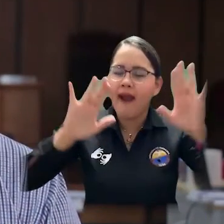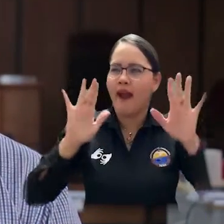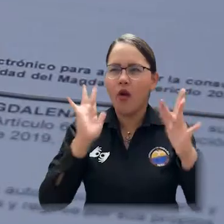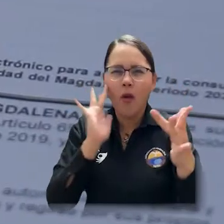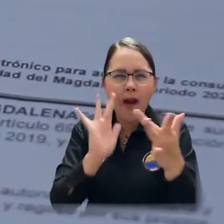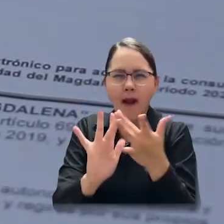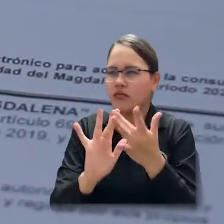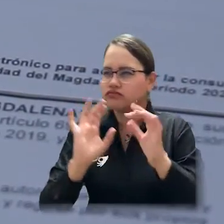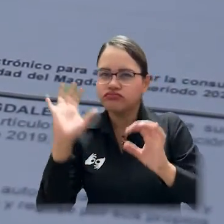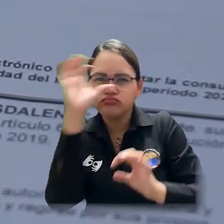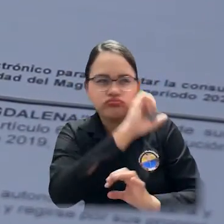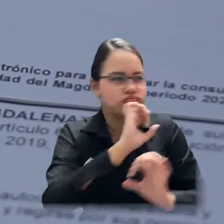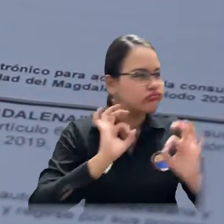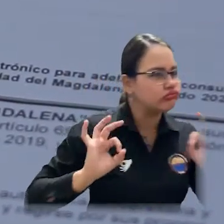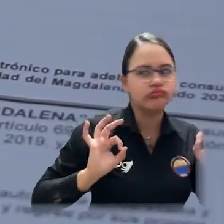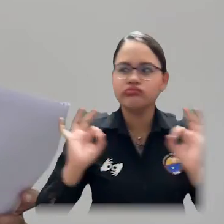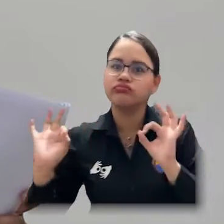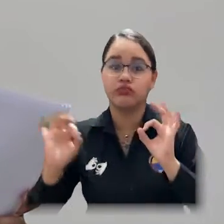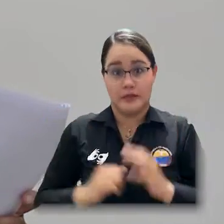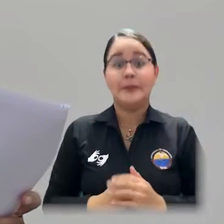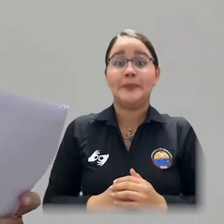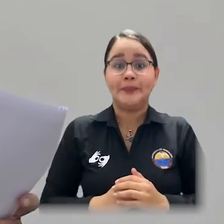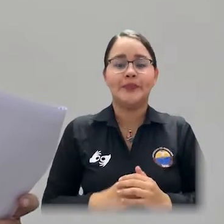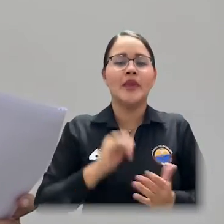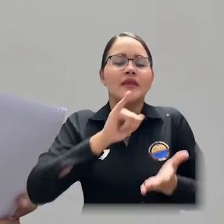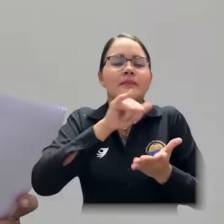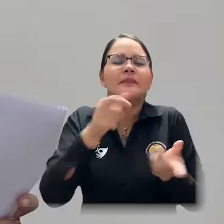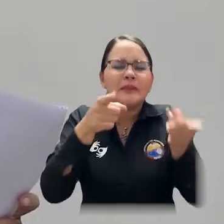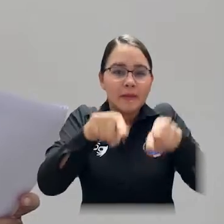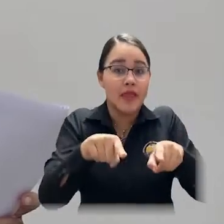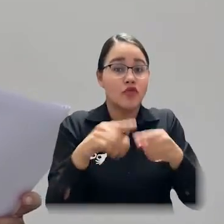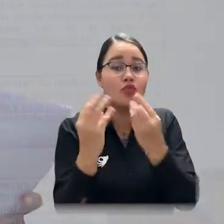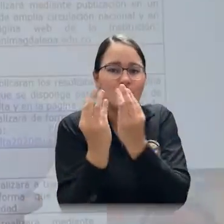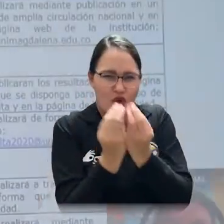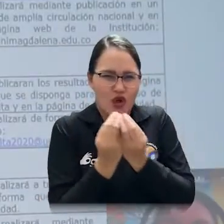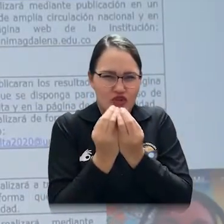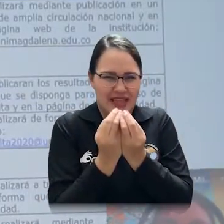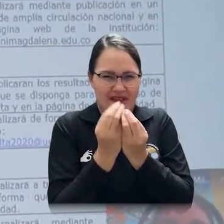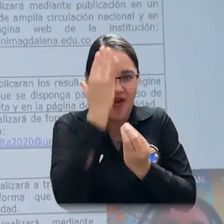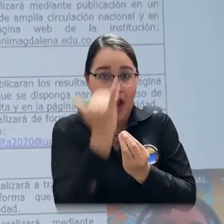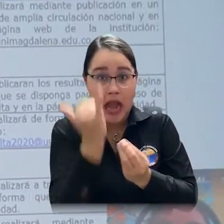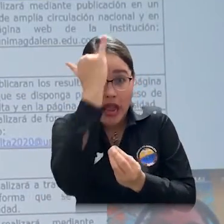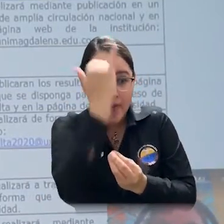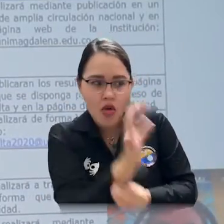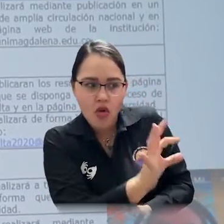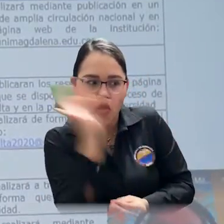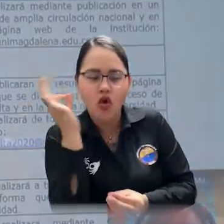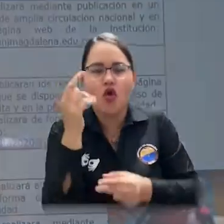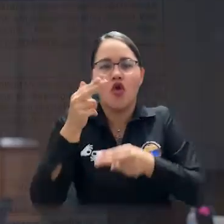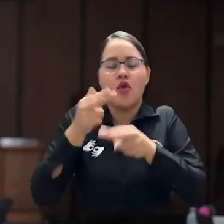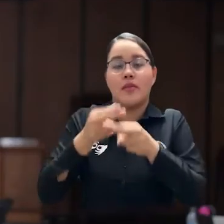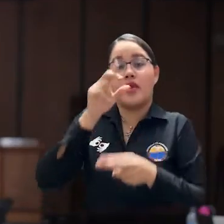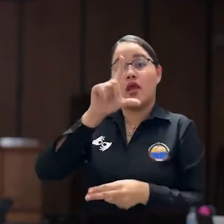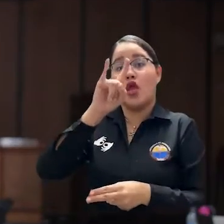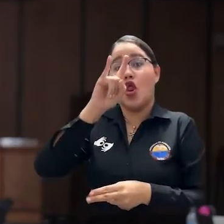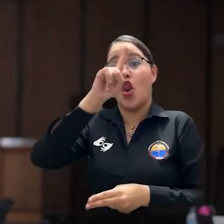garantías. El consejero Luis Armando Vila fue elegido por el Consejo Académico. Pienso que es una